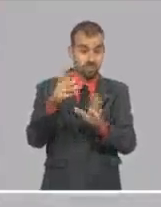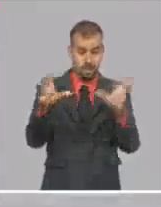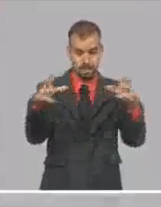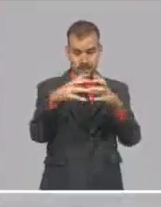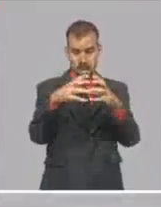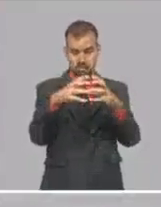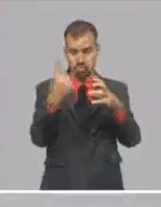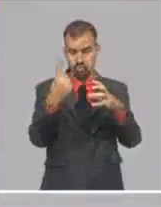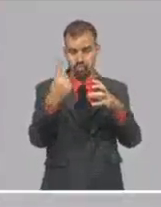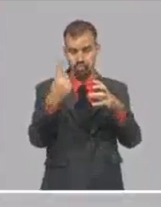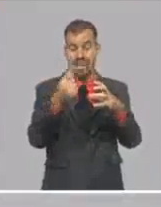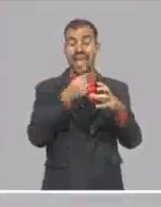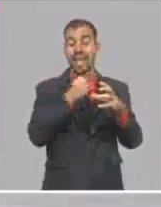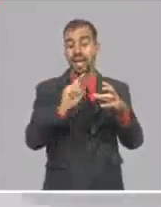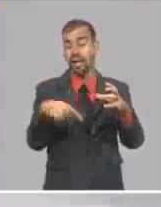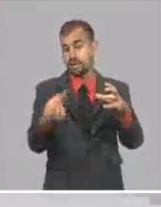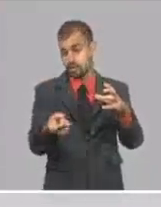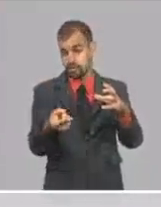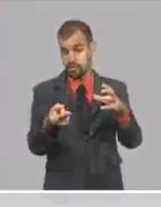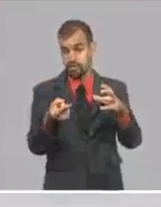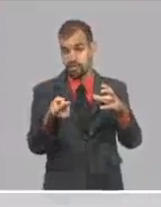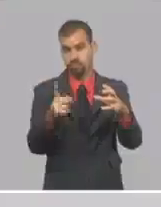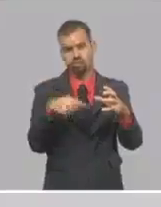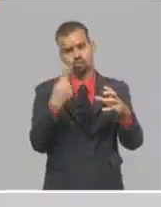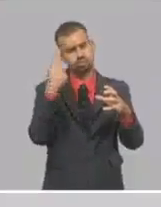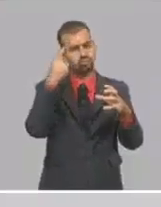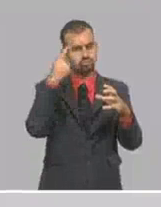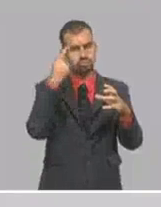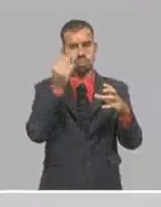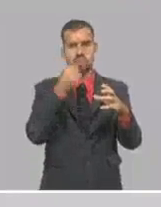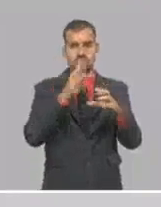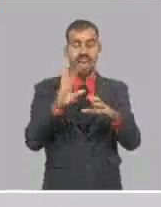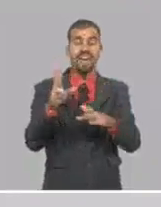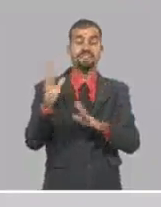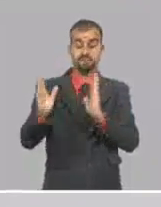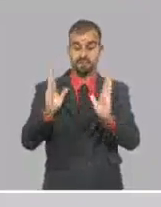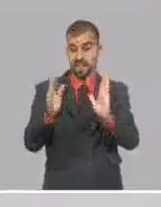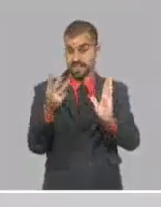mes de enero, lo cual ya daría para pensar en la fase 3.